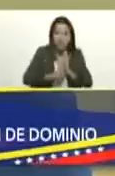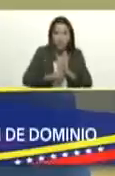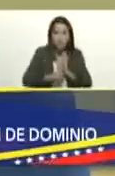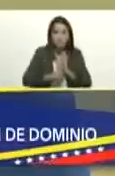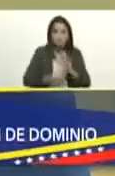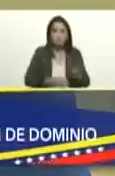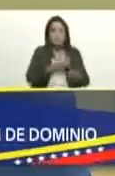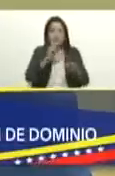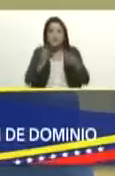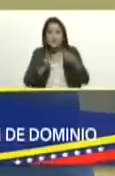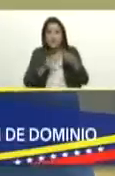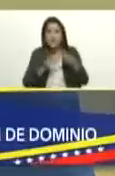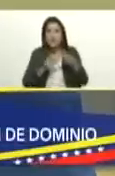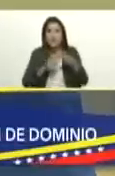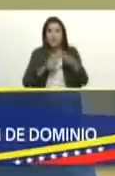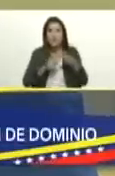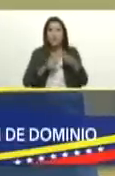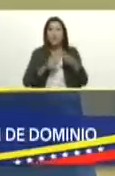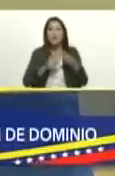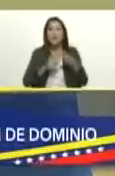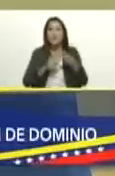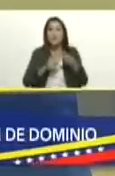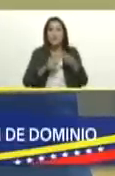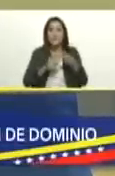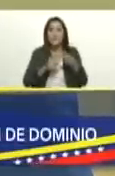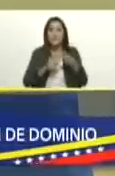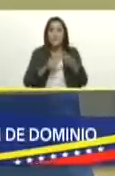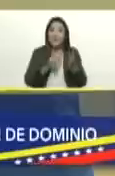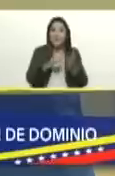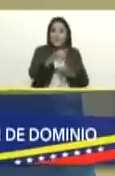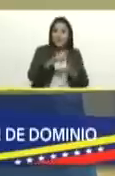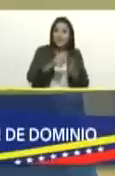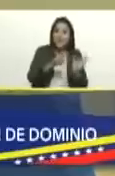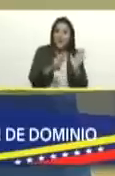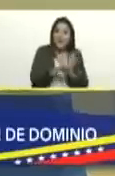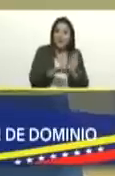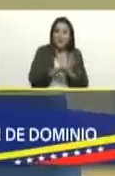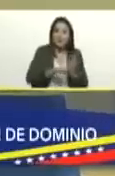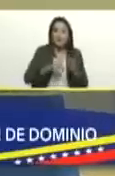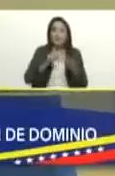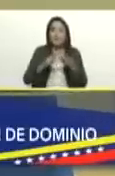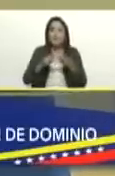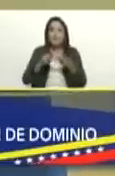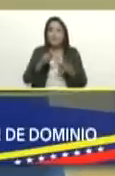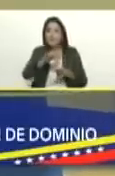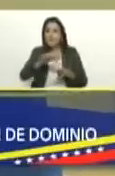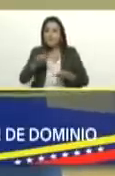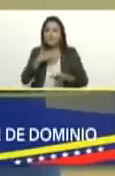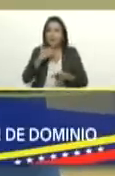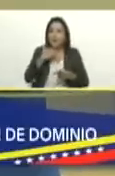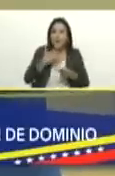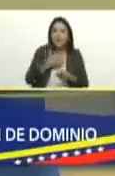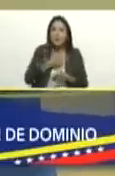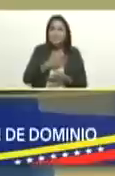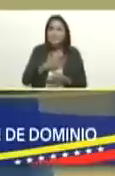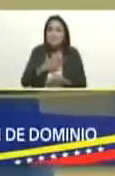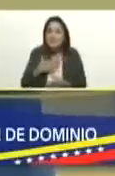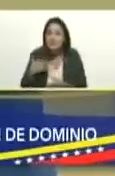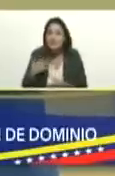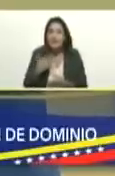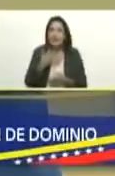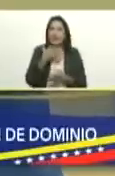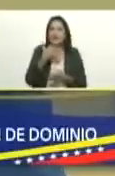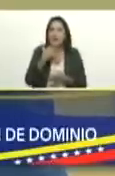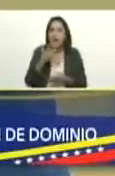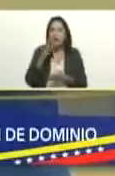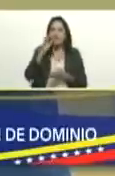disuasivo presidente estoy seguro que con la aprobación de esta norma quienes estén en actividades ilícitas o pretendan en